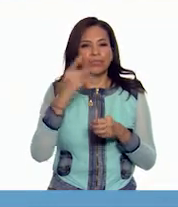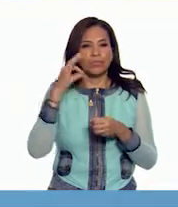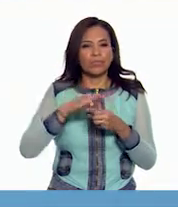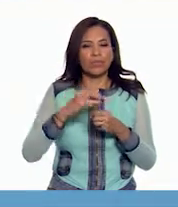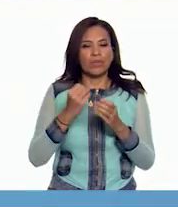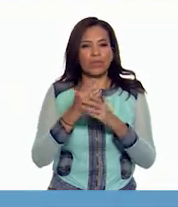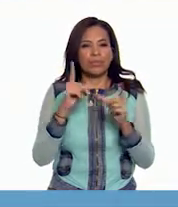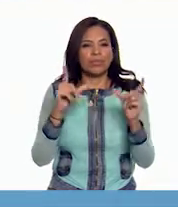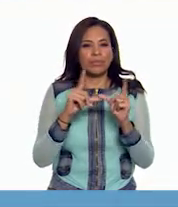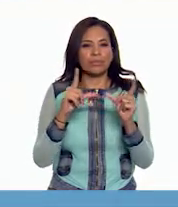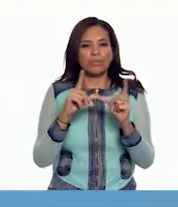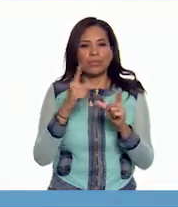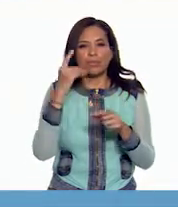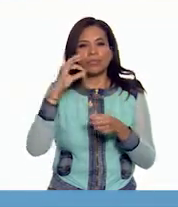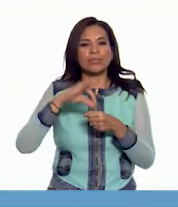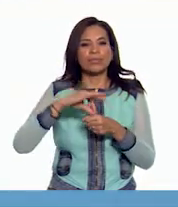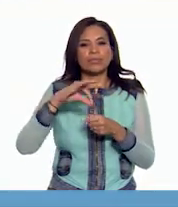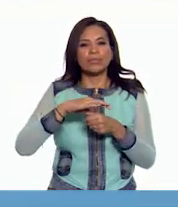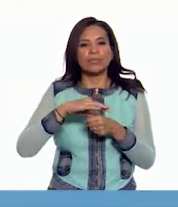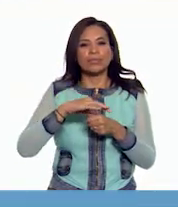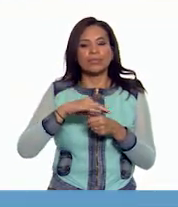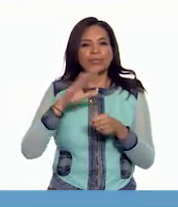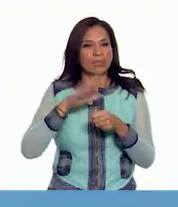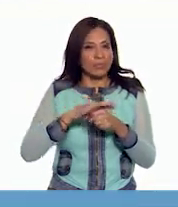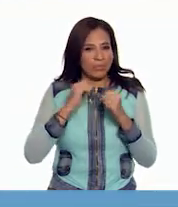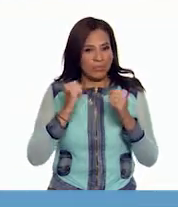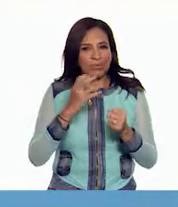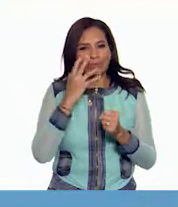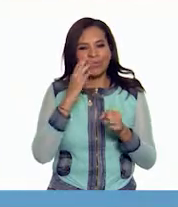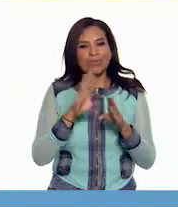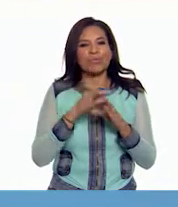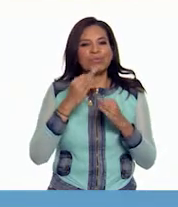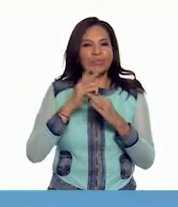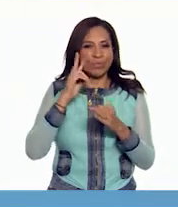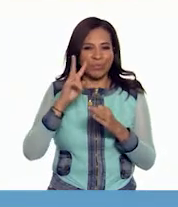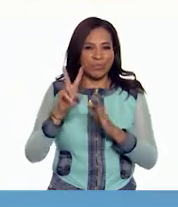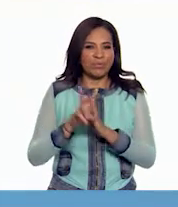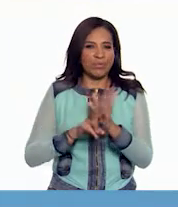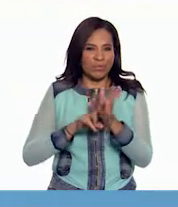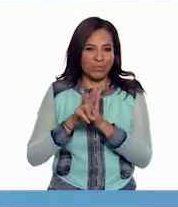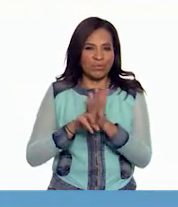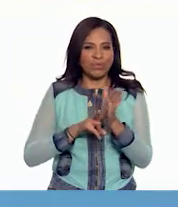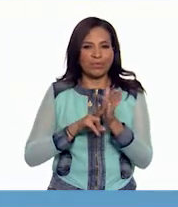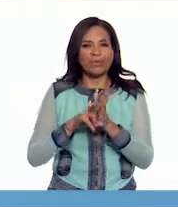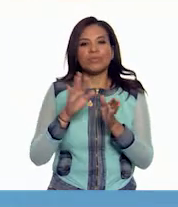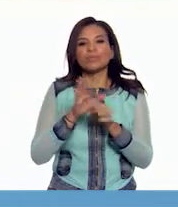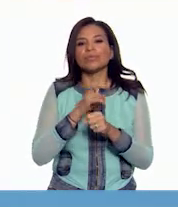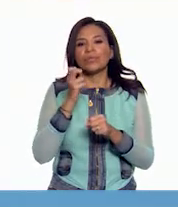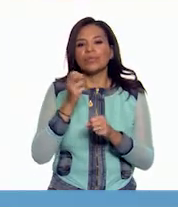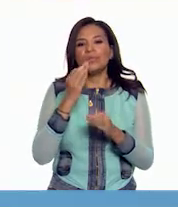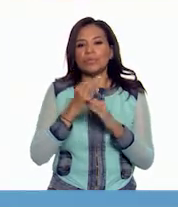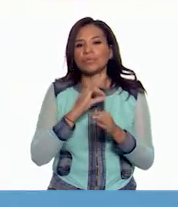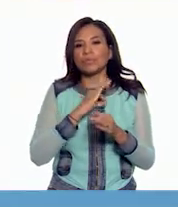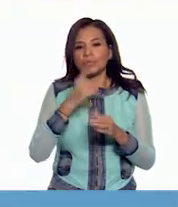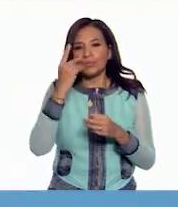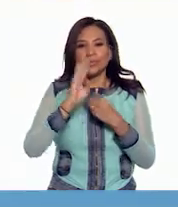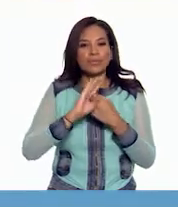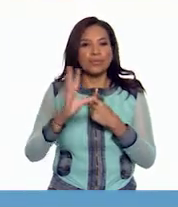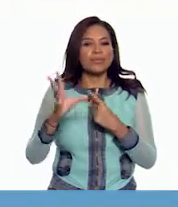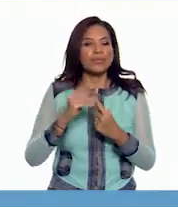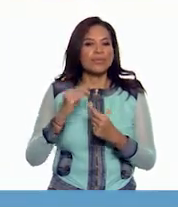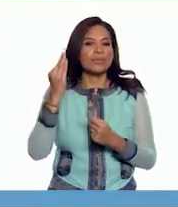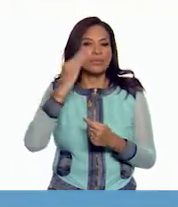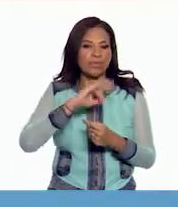diseñar unas credenciales para votar pues, más formales como las que vimos en el video. De tal manera que así se pudieran evitar las